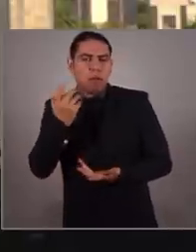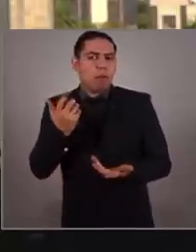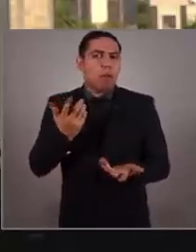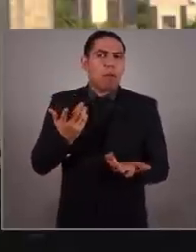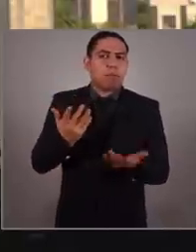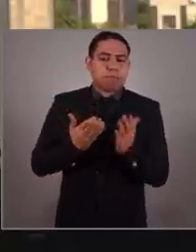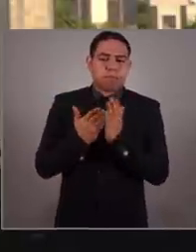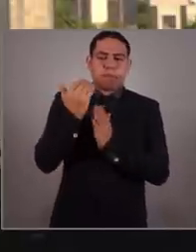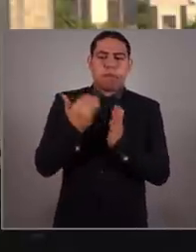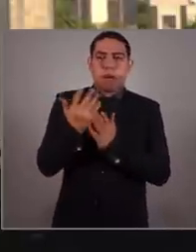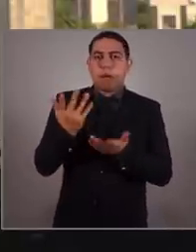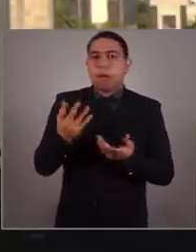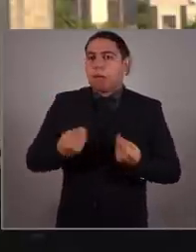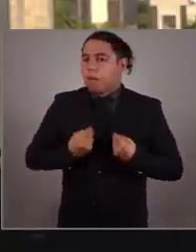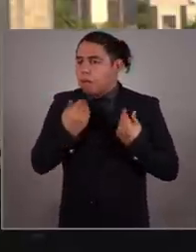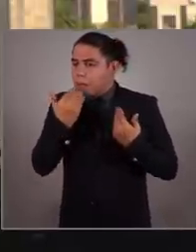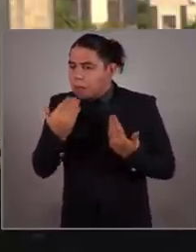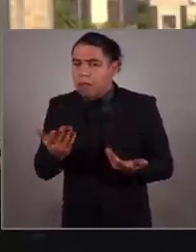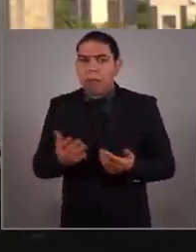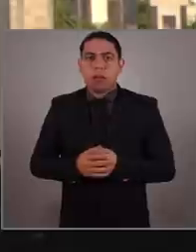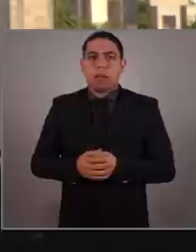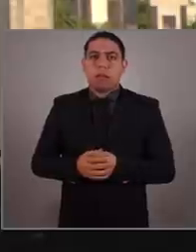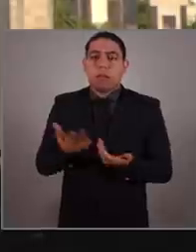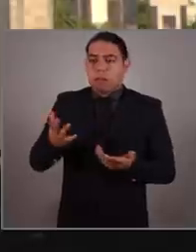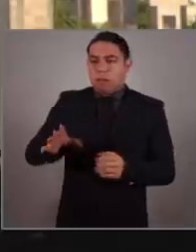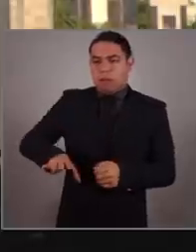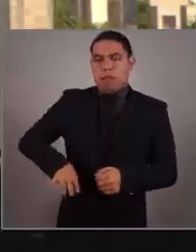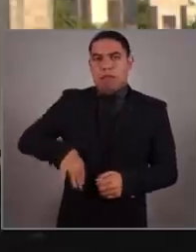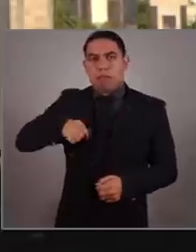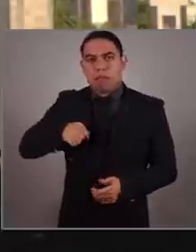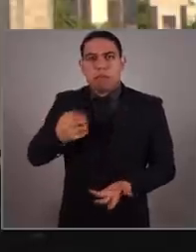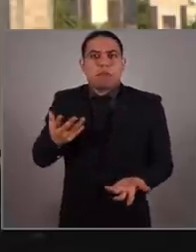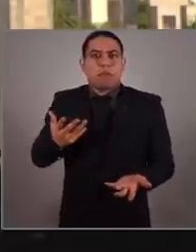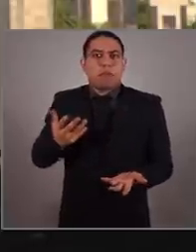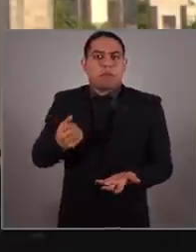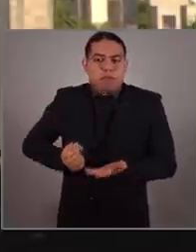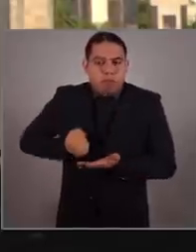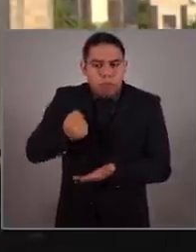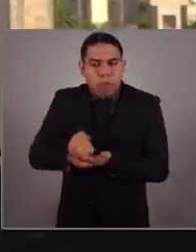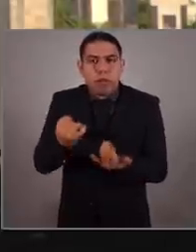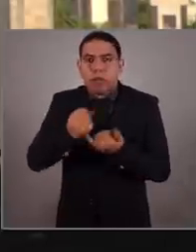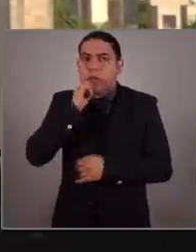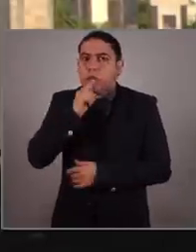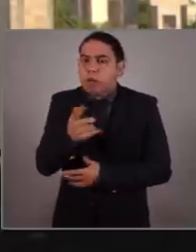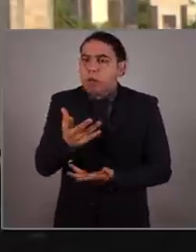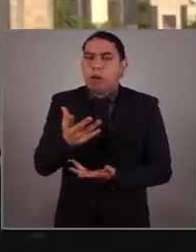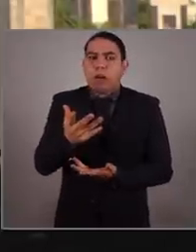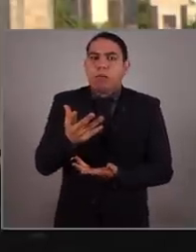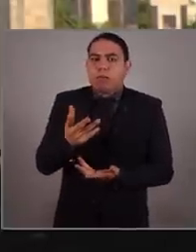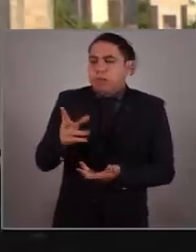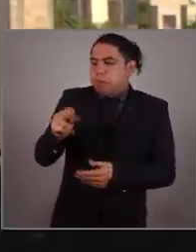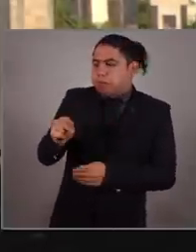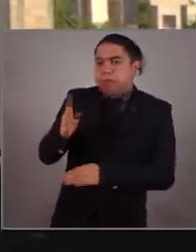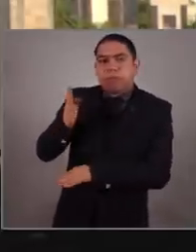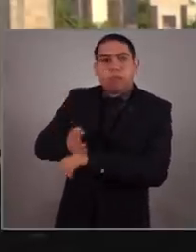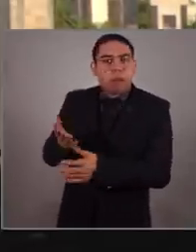privilegios y excesos que solo son posibles desde el abuso del poder y la impunidad.